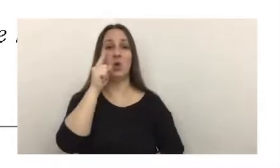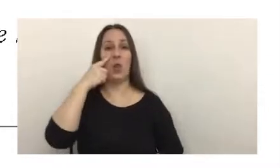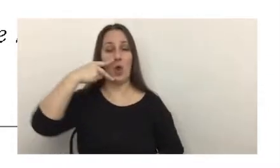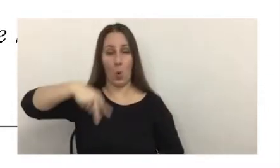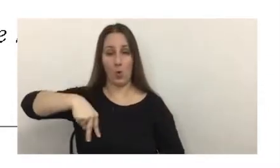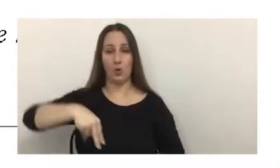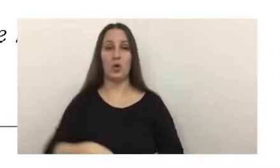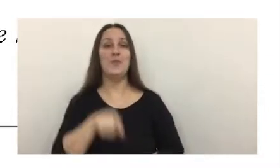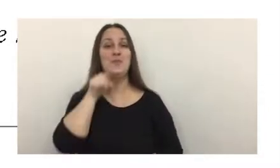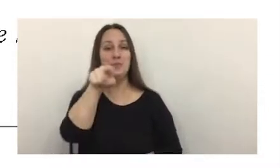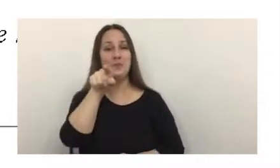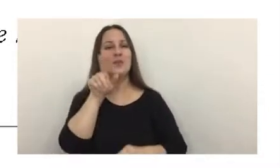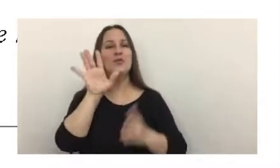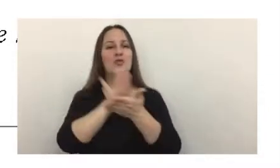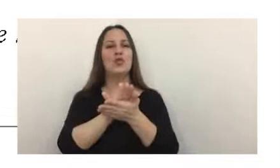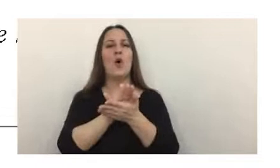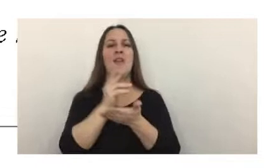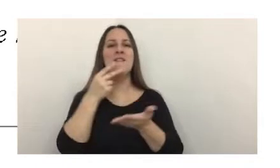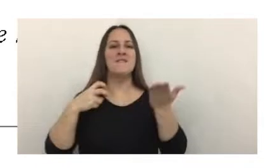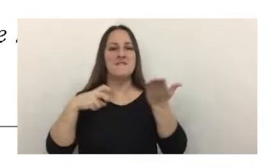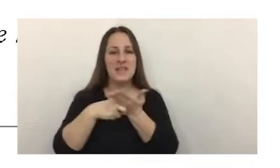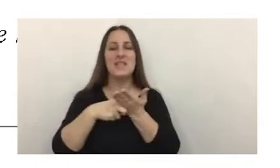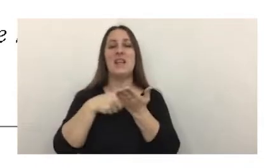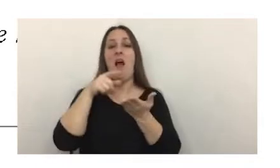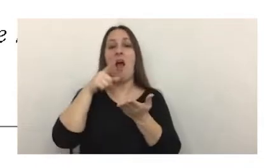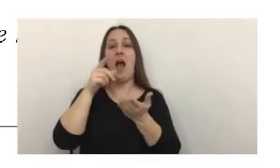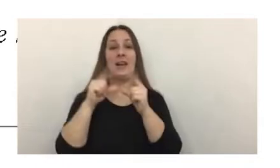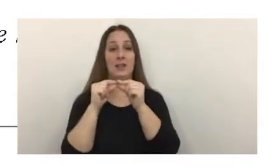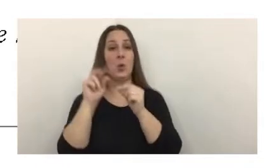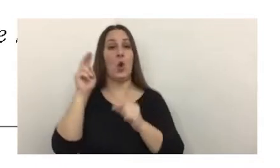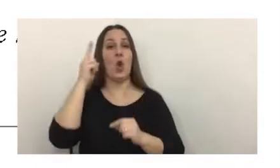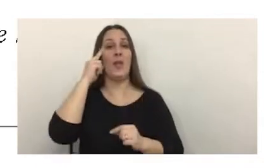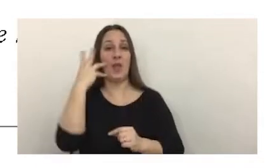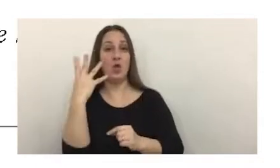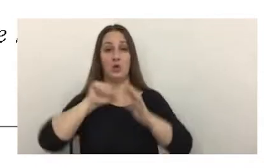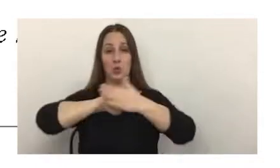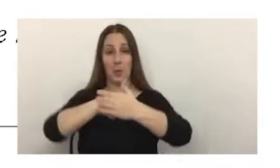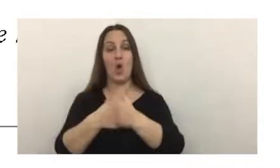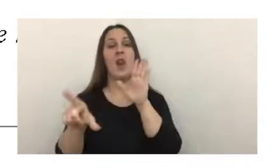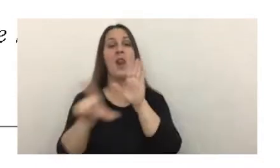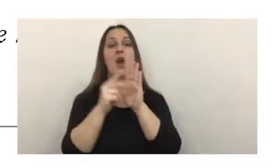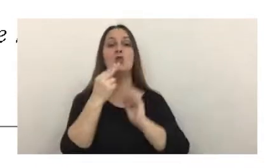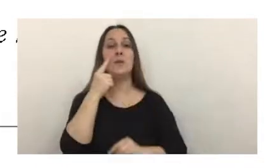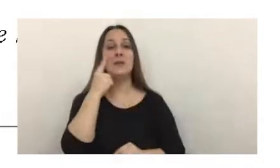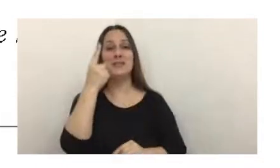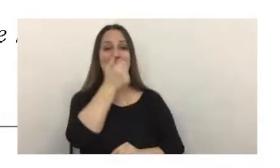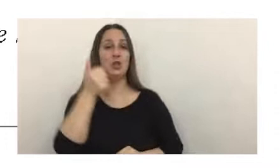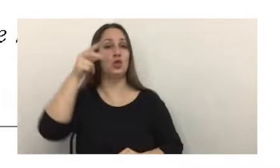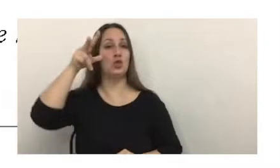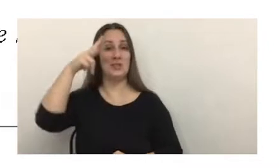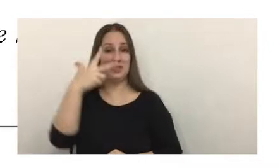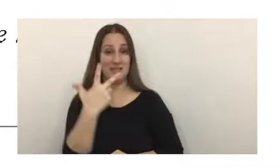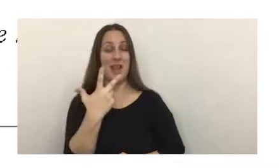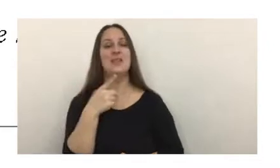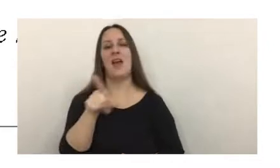Esta suspensión de ejecuciones fiscales dispuestas en el artículo 92 de la ley 11.683